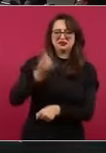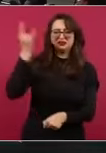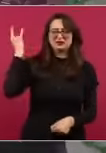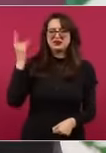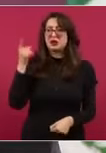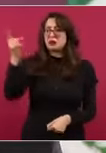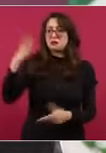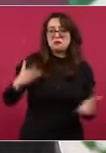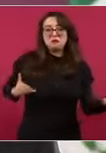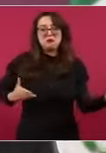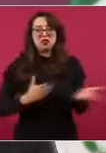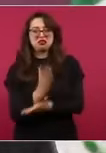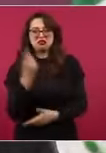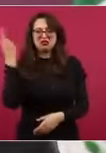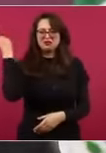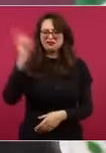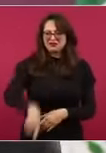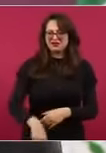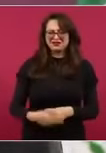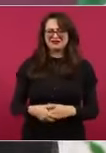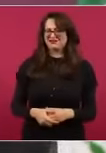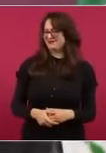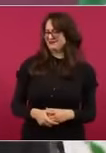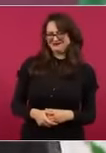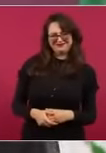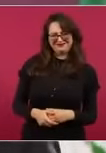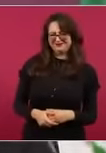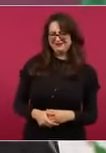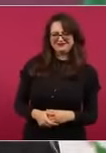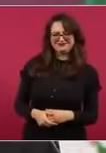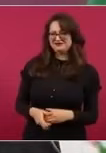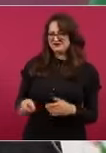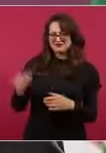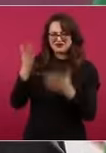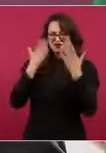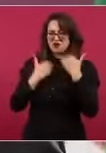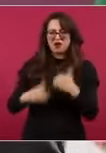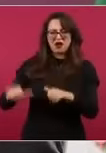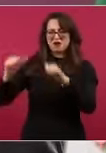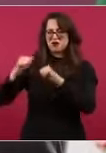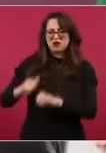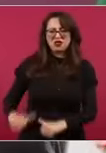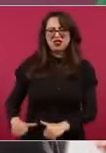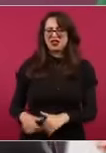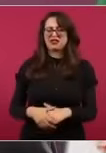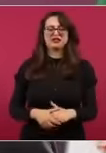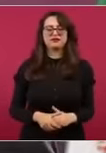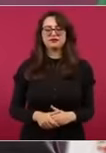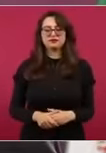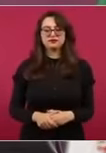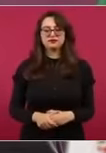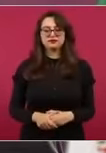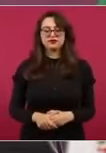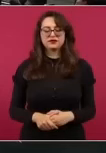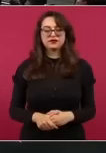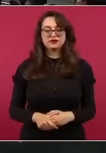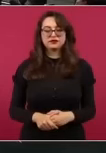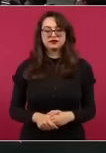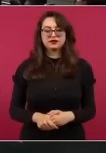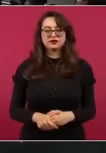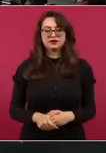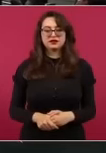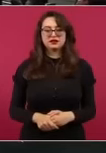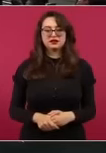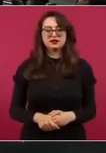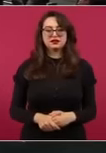autoridad, ni autoridad moral ni autoridad política. ¿Usted es utilizado por el